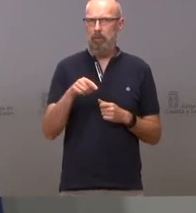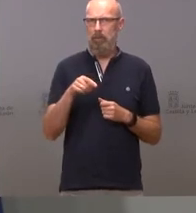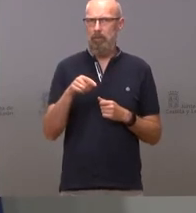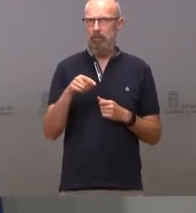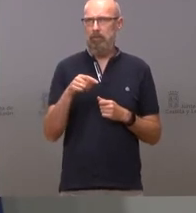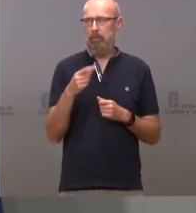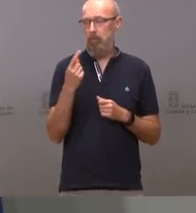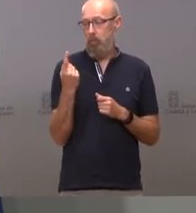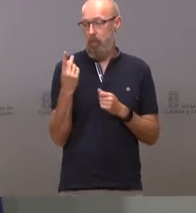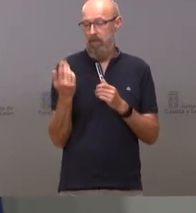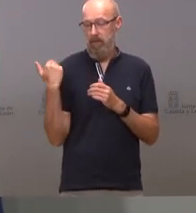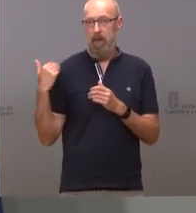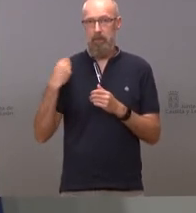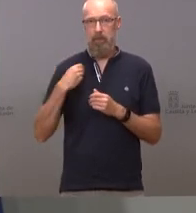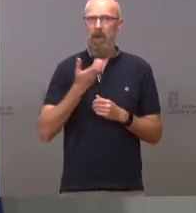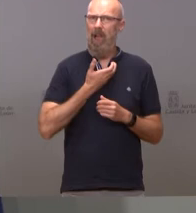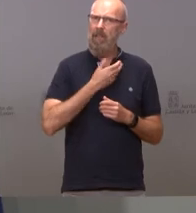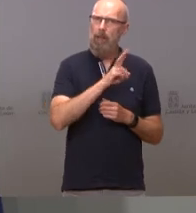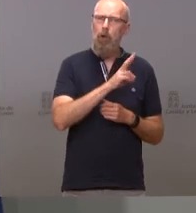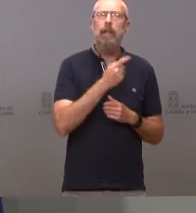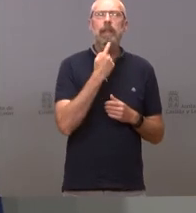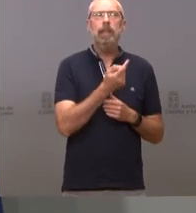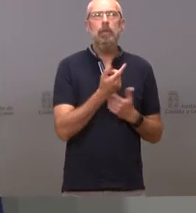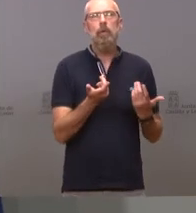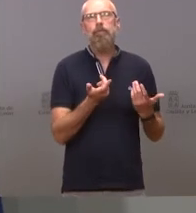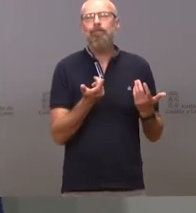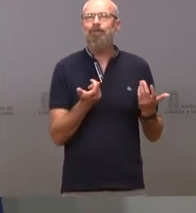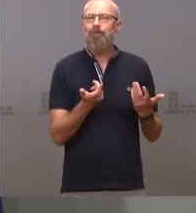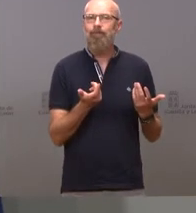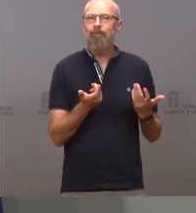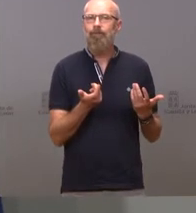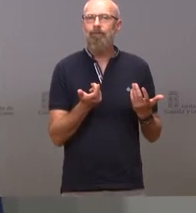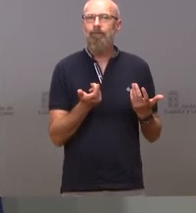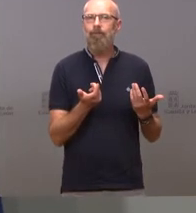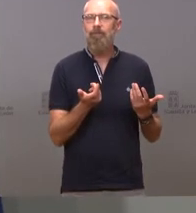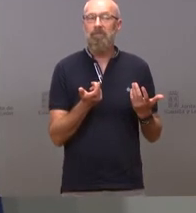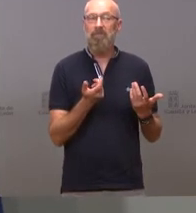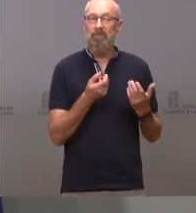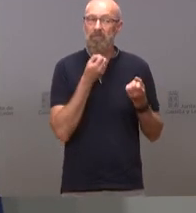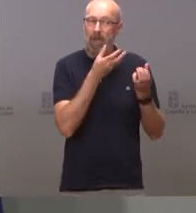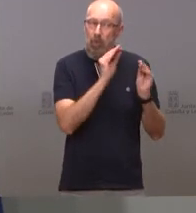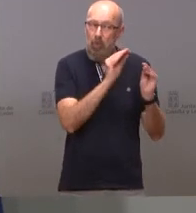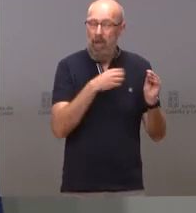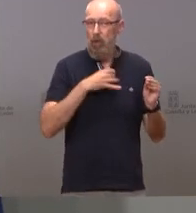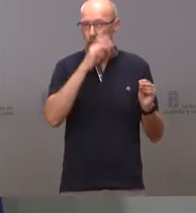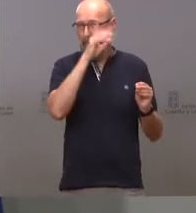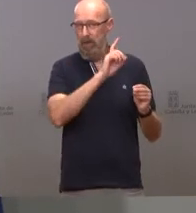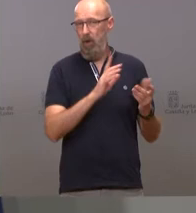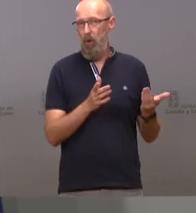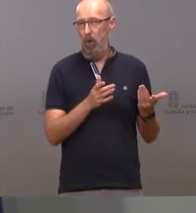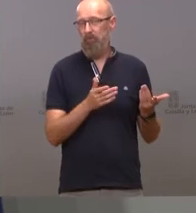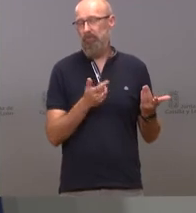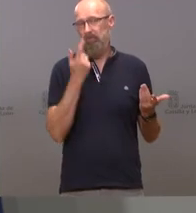24 horas el alcalde de Valladolid decirle no me ha sorprendido yo